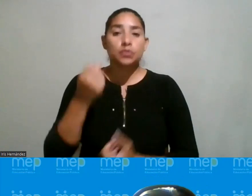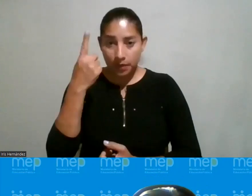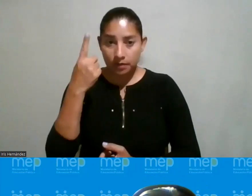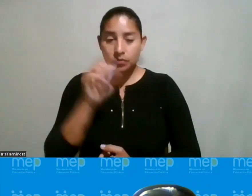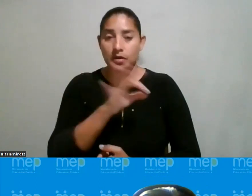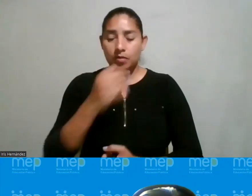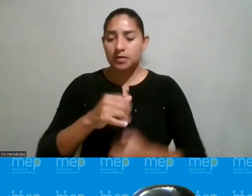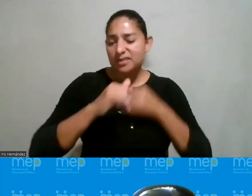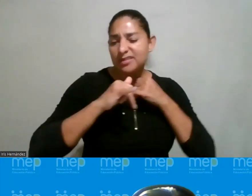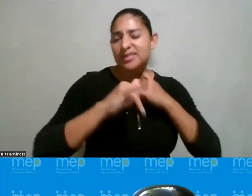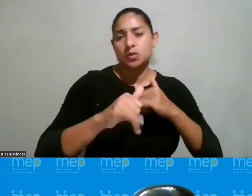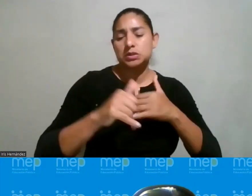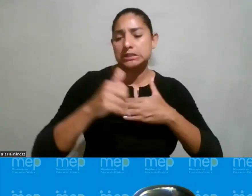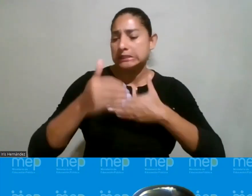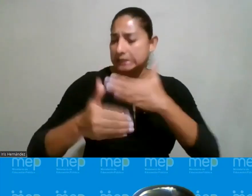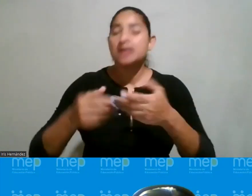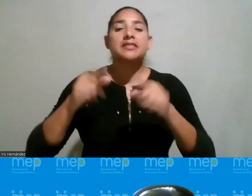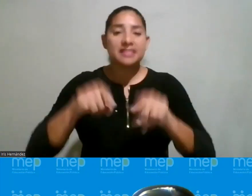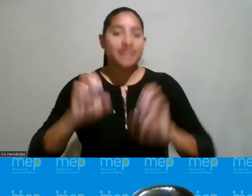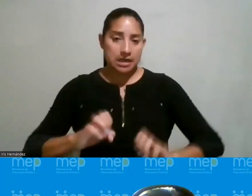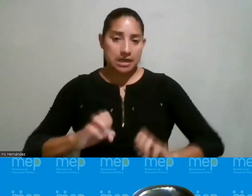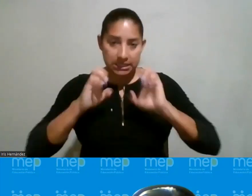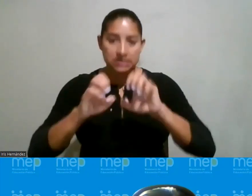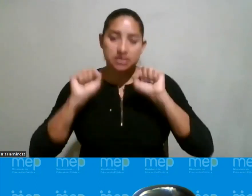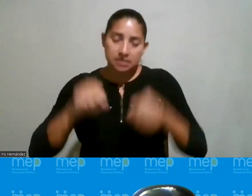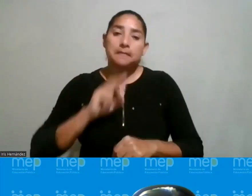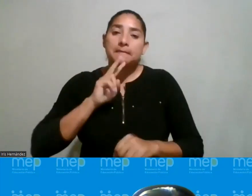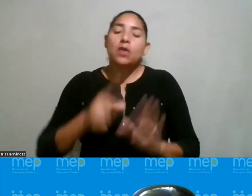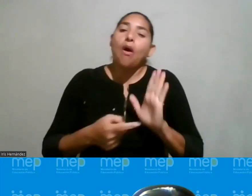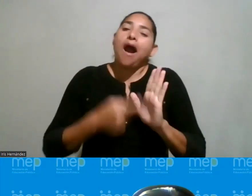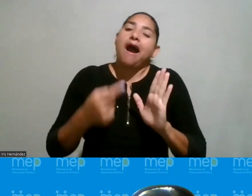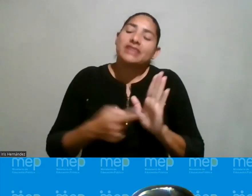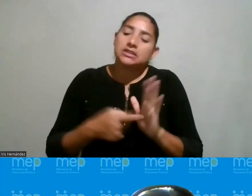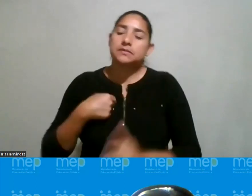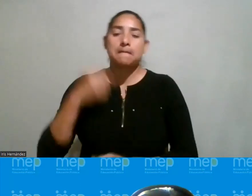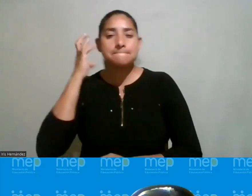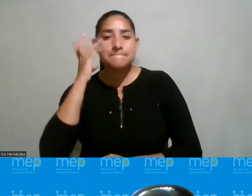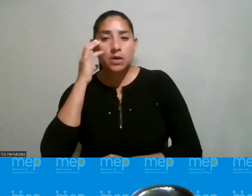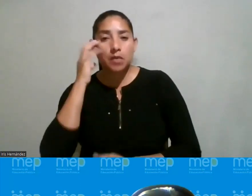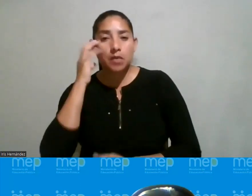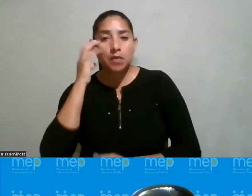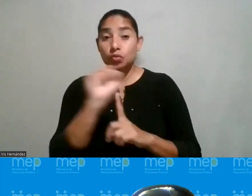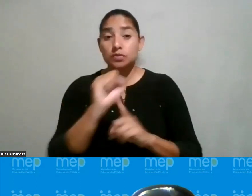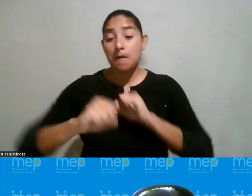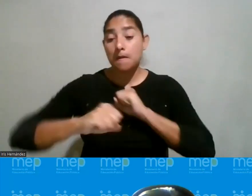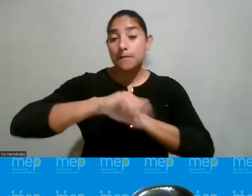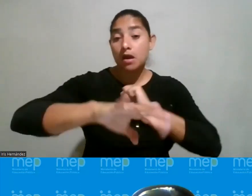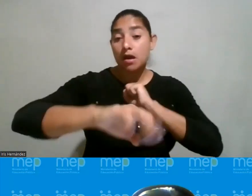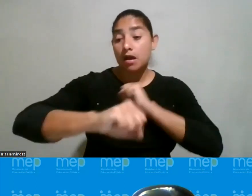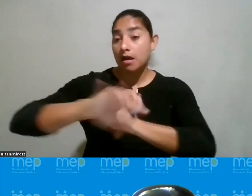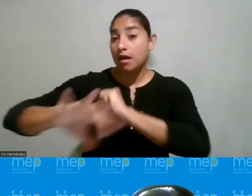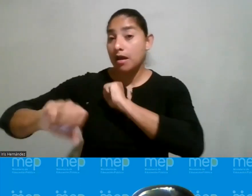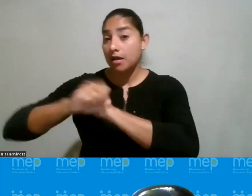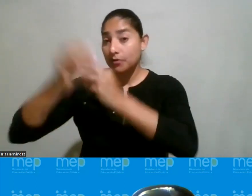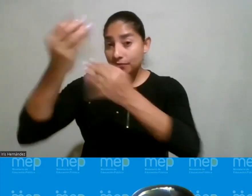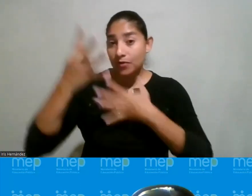de denuncia y hay que tenerlos a veces mi preocupación es que hay ciertas campañas que